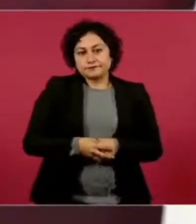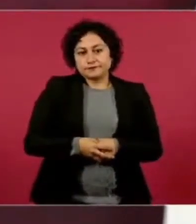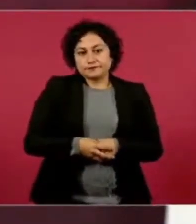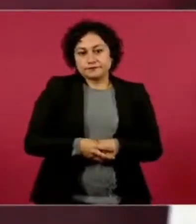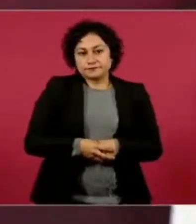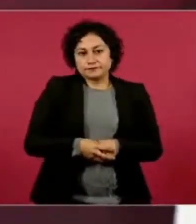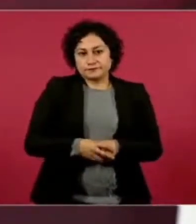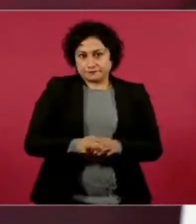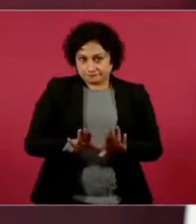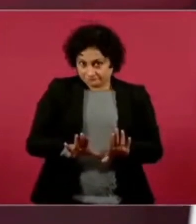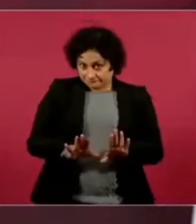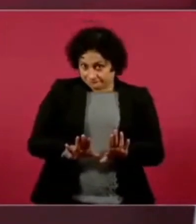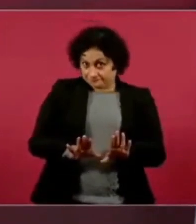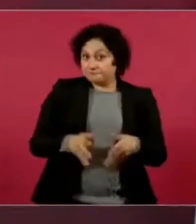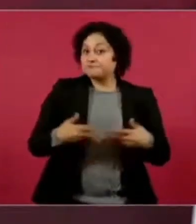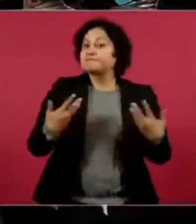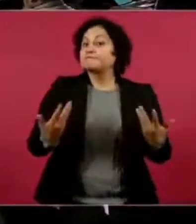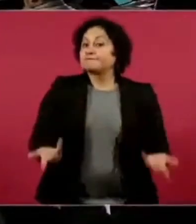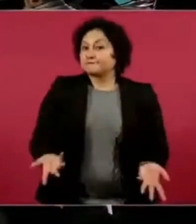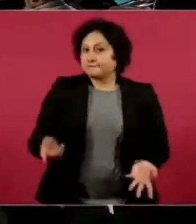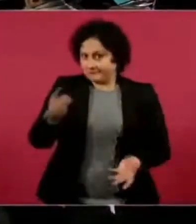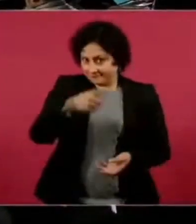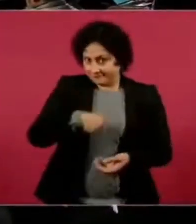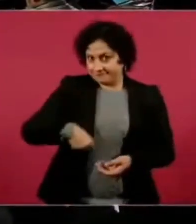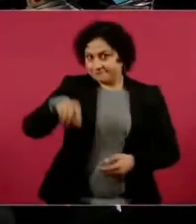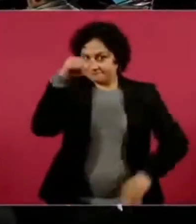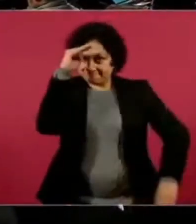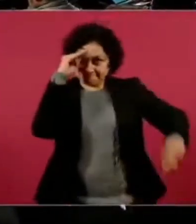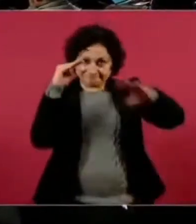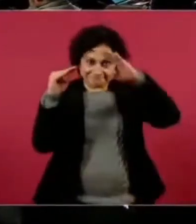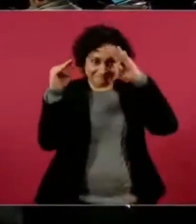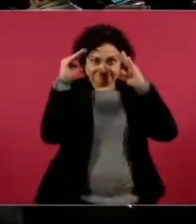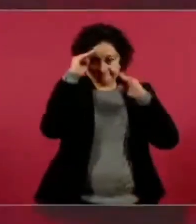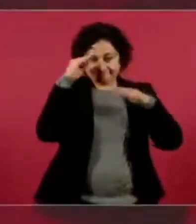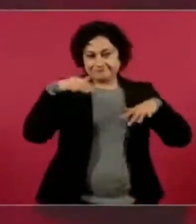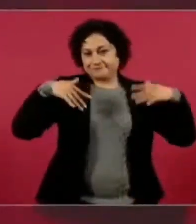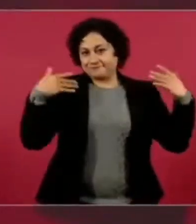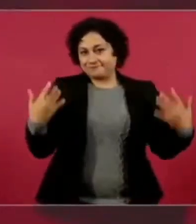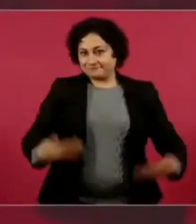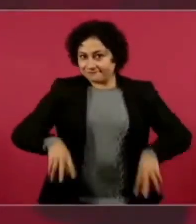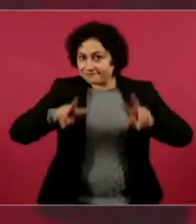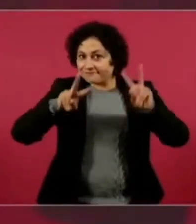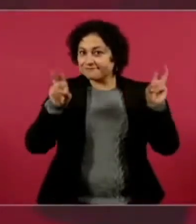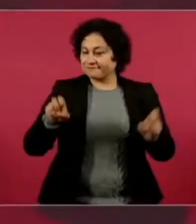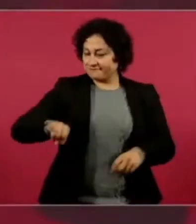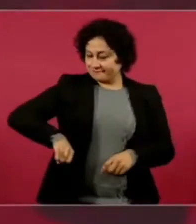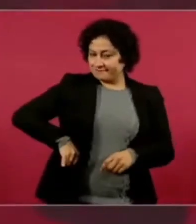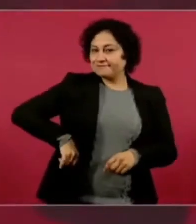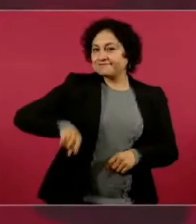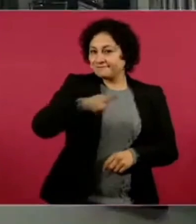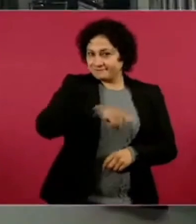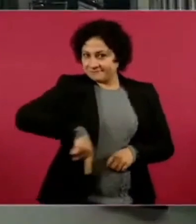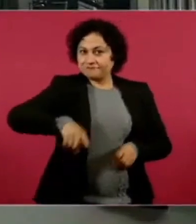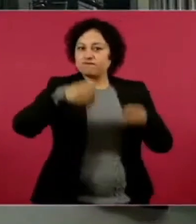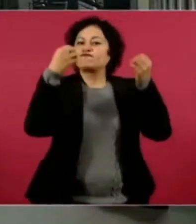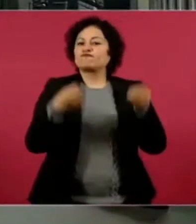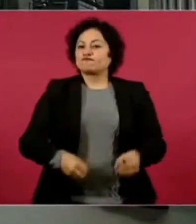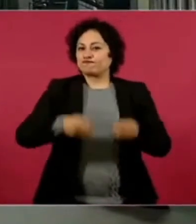Está interesante, no se van a aburrir. Eso es otra cosa, porque